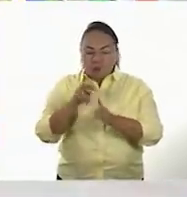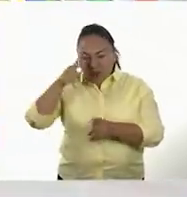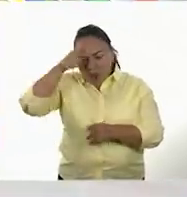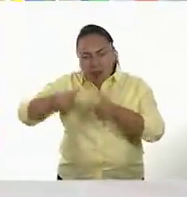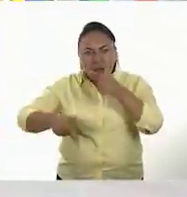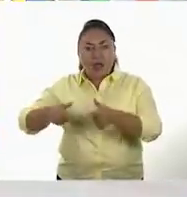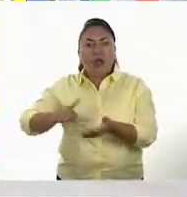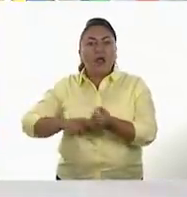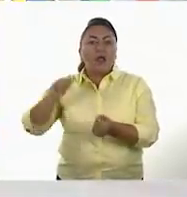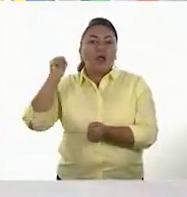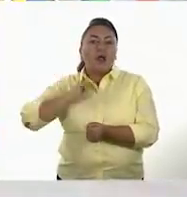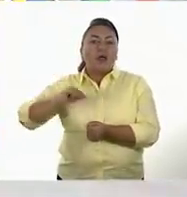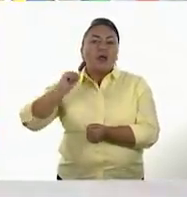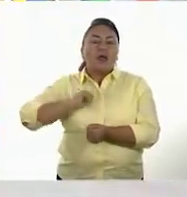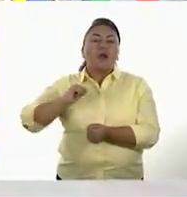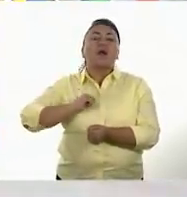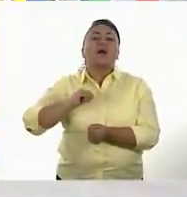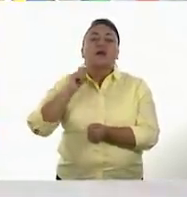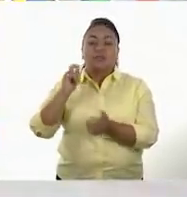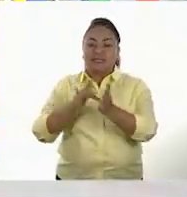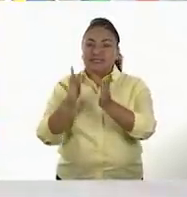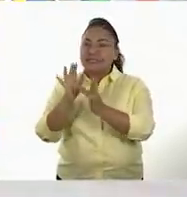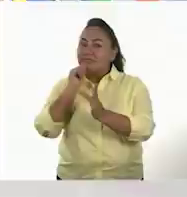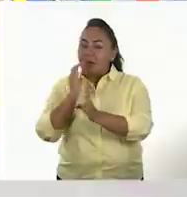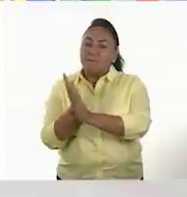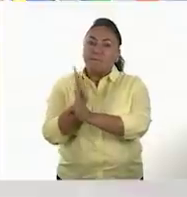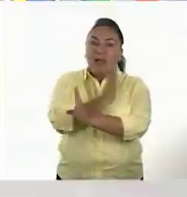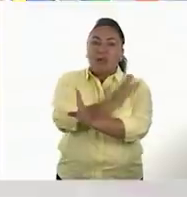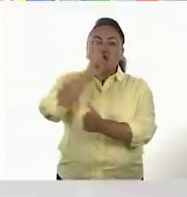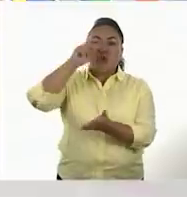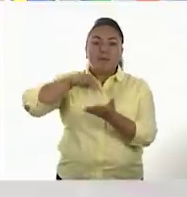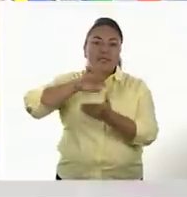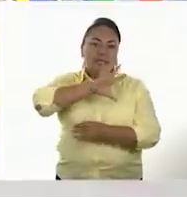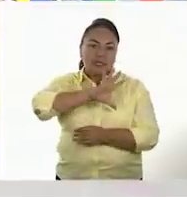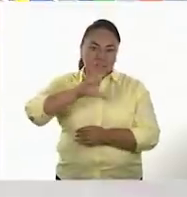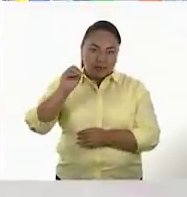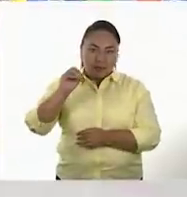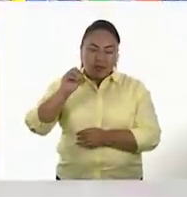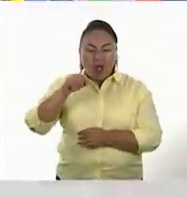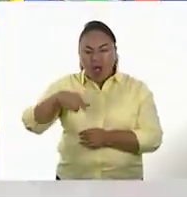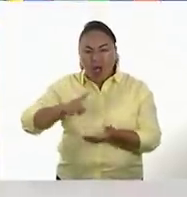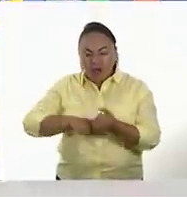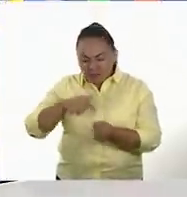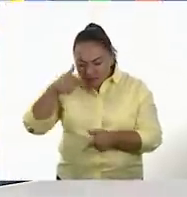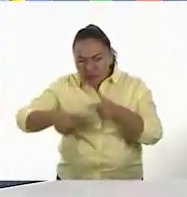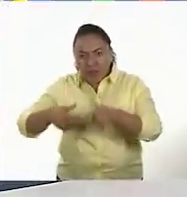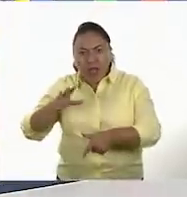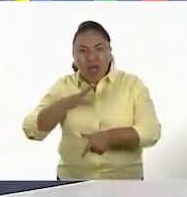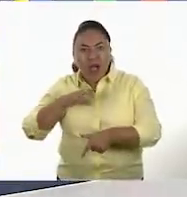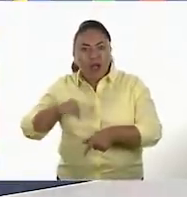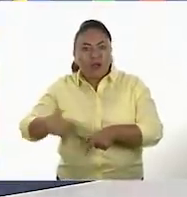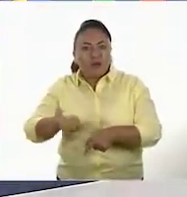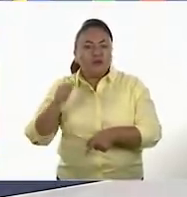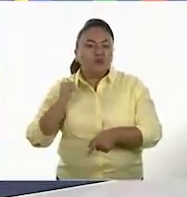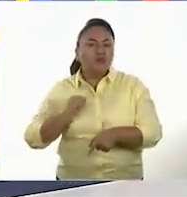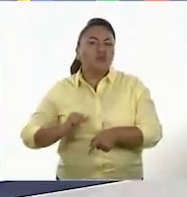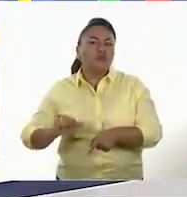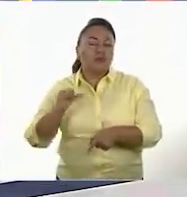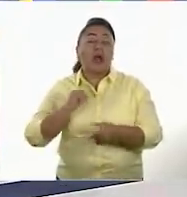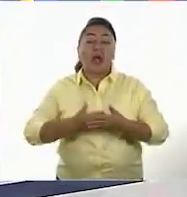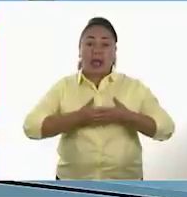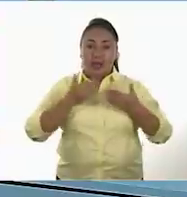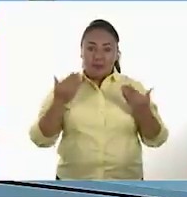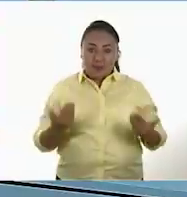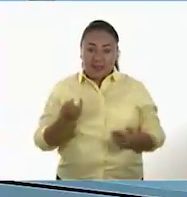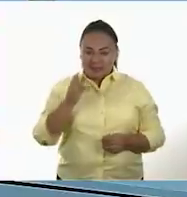agrícola en el año 2.500 antes de Cristo. Ok. Muy bien. Ahora, entonces podemos decir que sin el